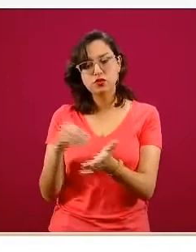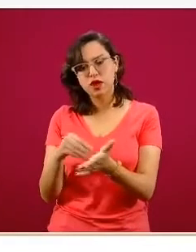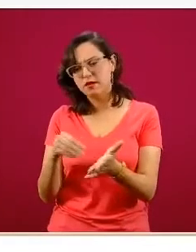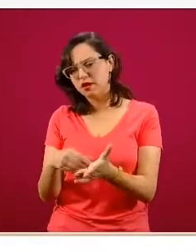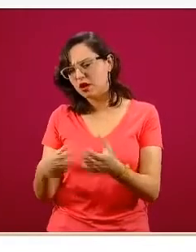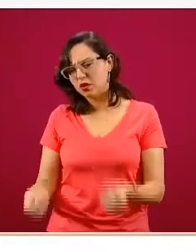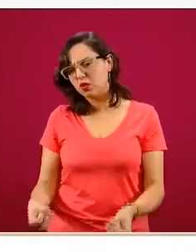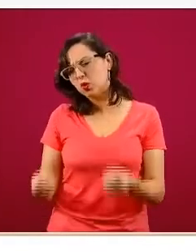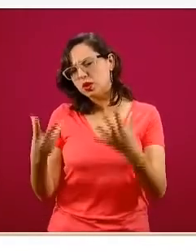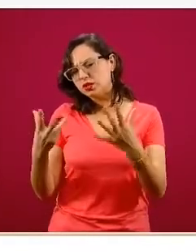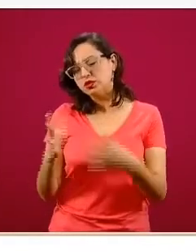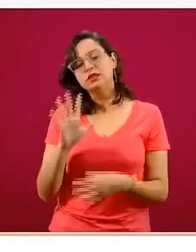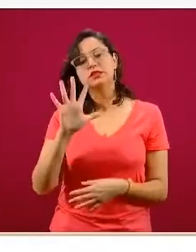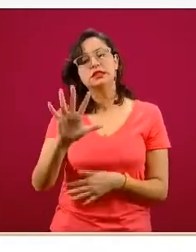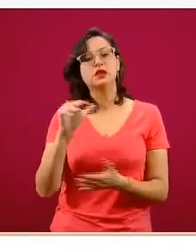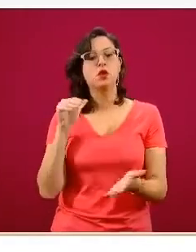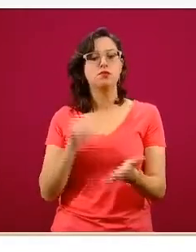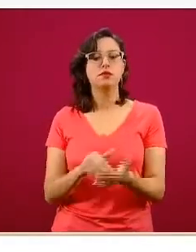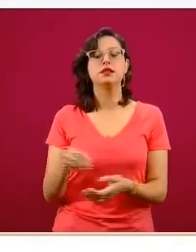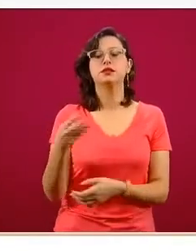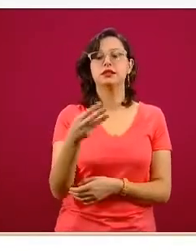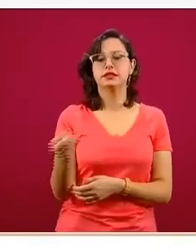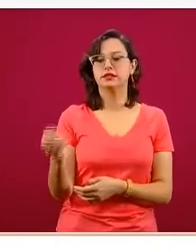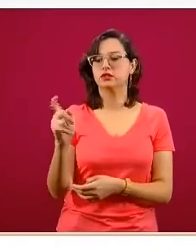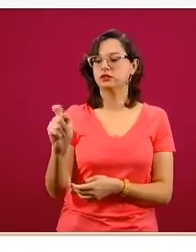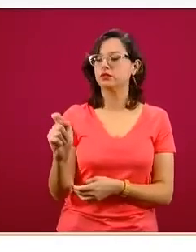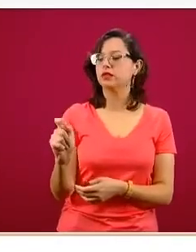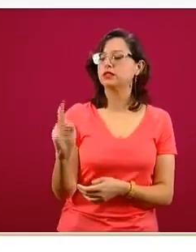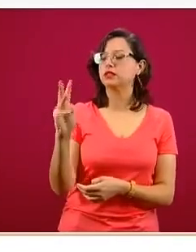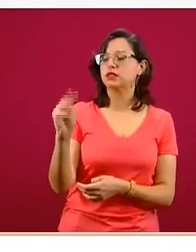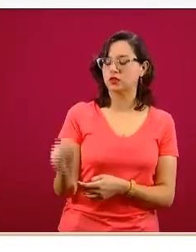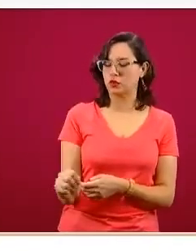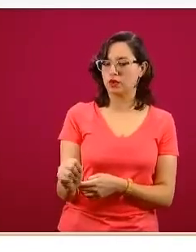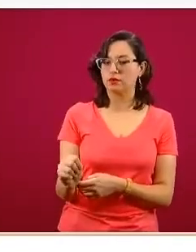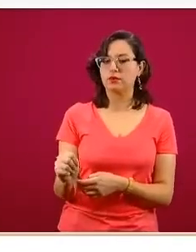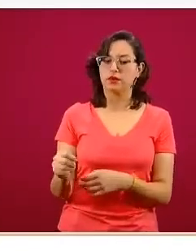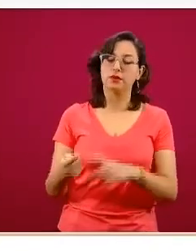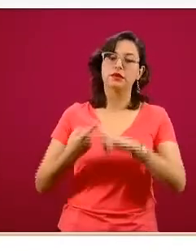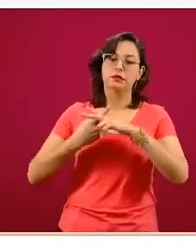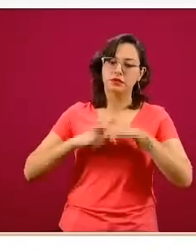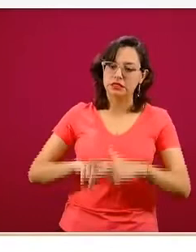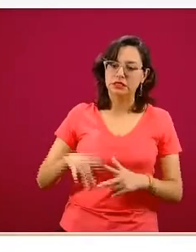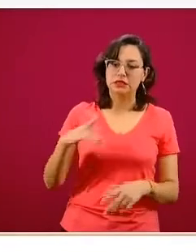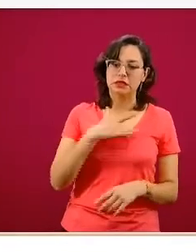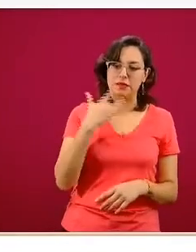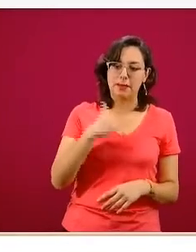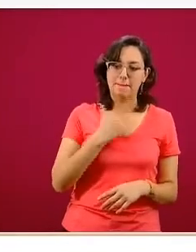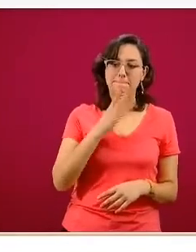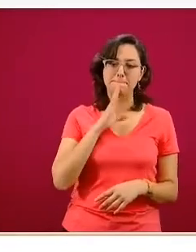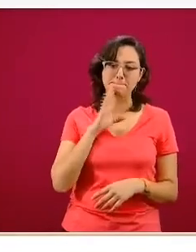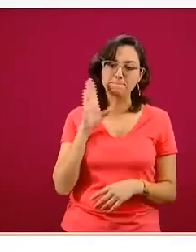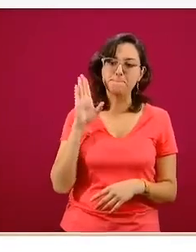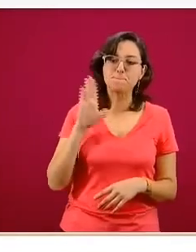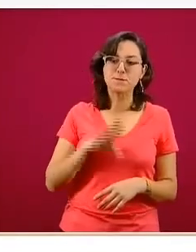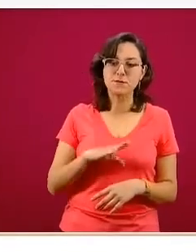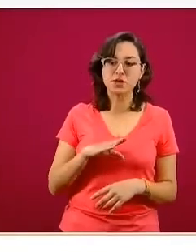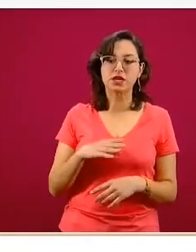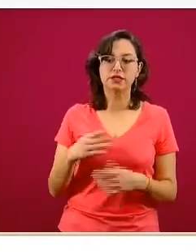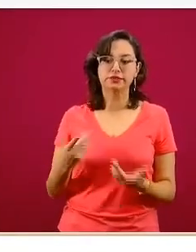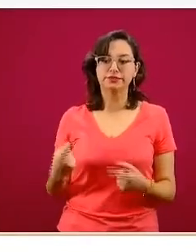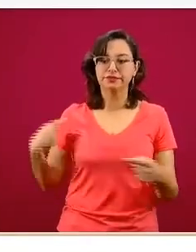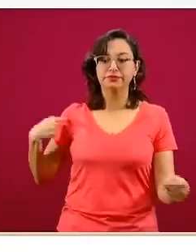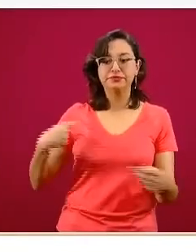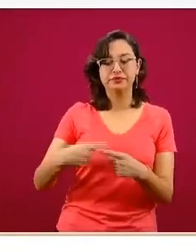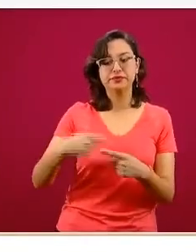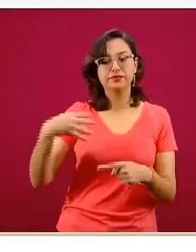329 casos confirmados que en su momento iniciaron con signos y síntomas de la enfermedad solamente